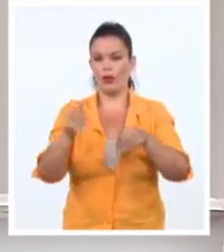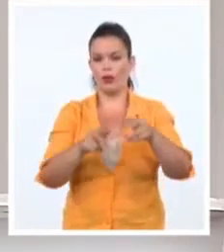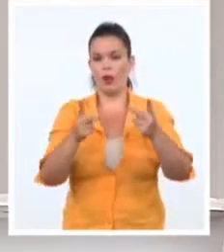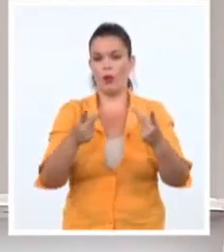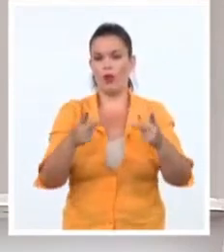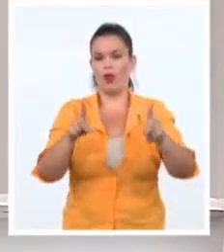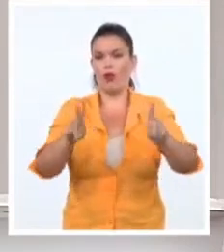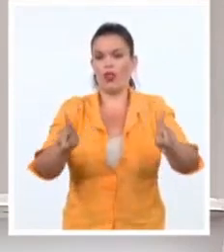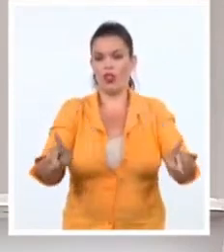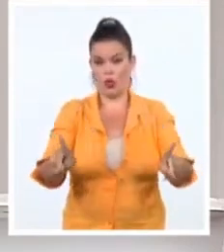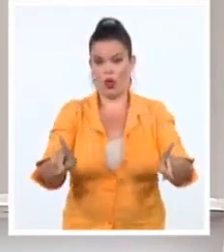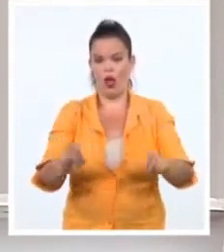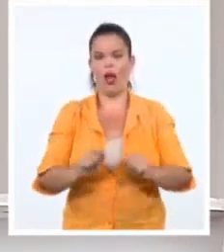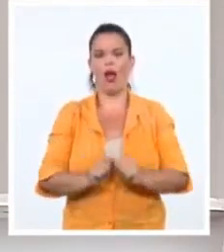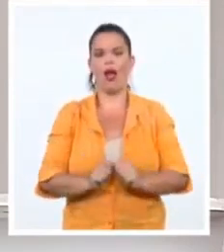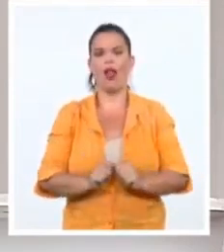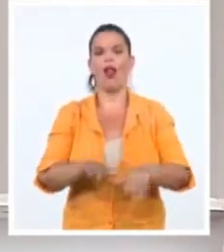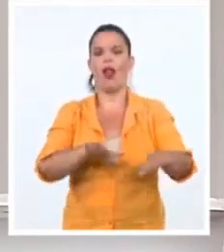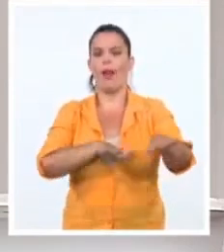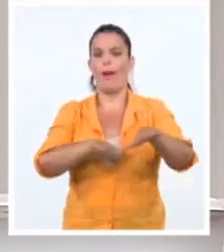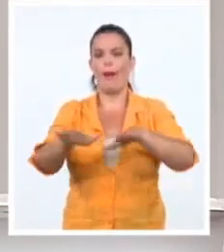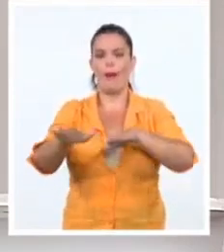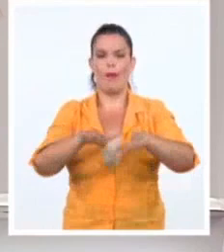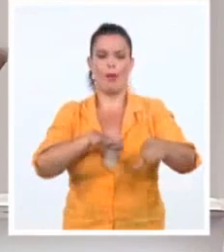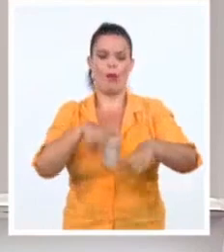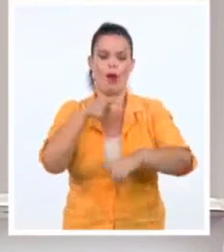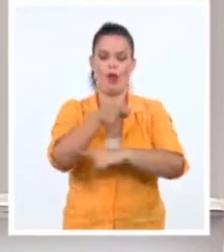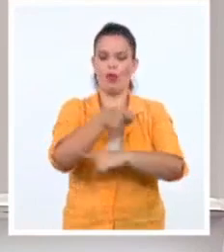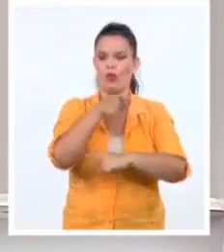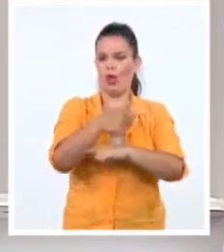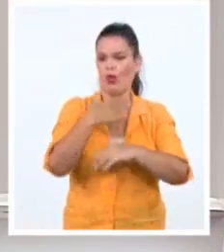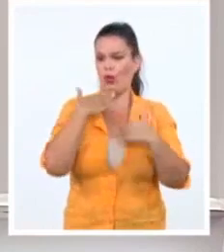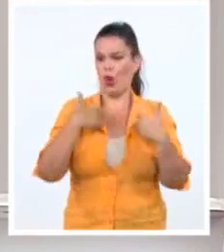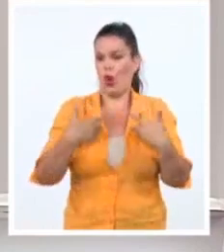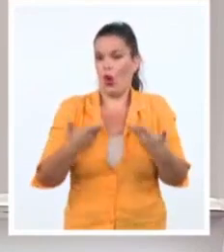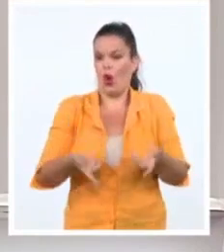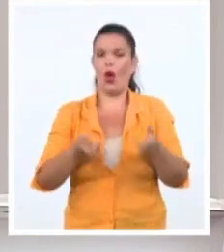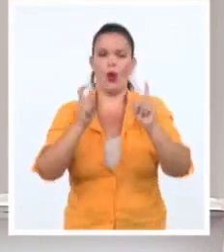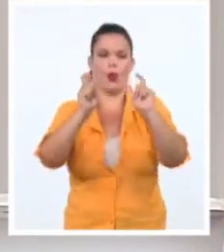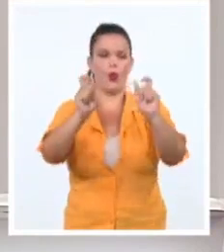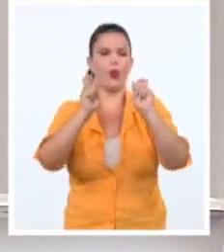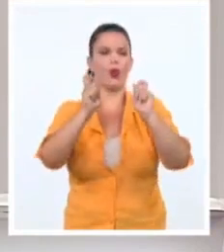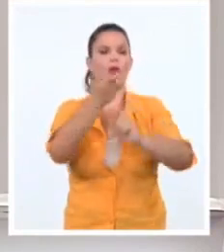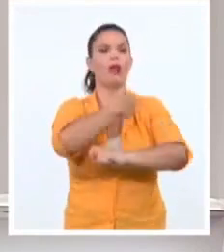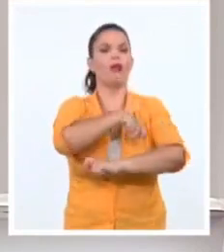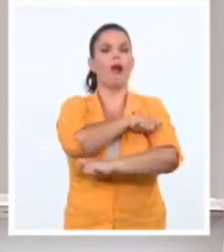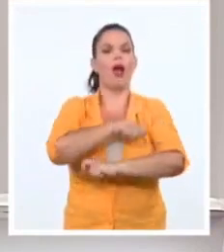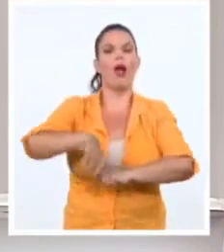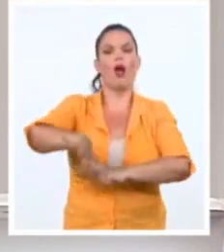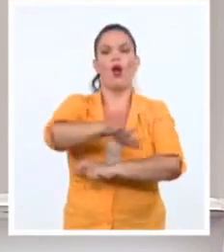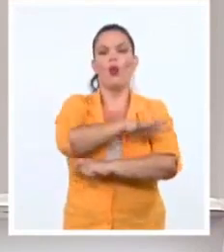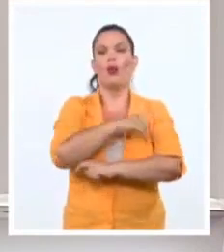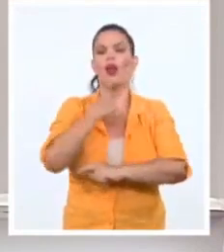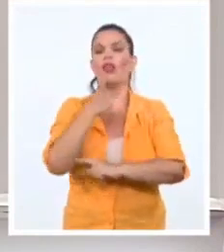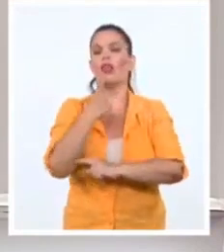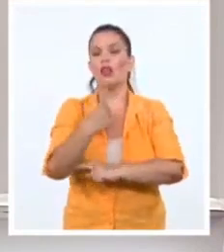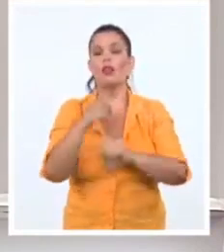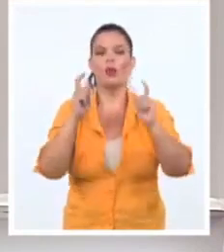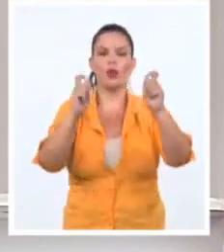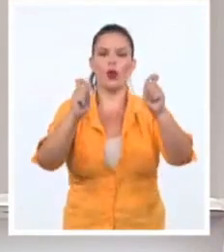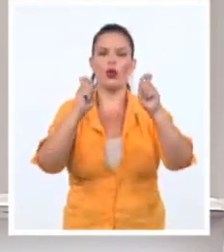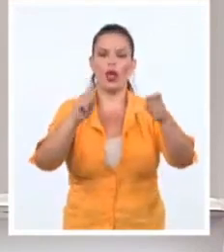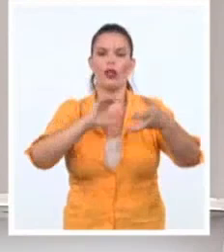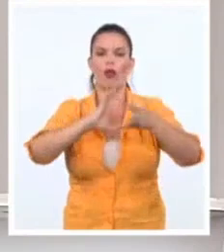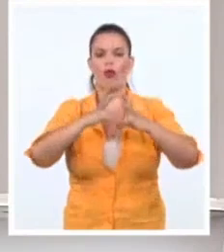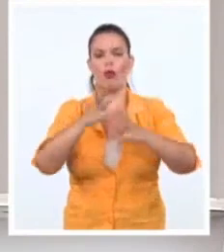protestas públicas, el señor Richard Jones, sobre las protestas como método de cambio político.